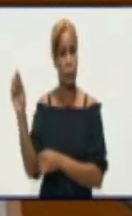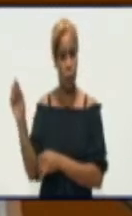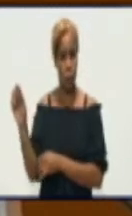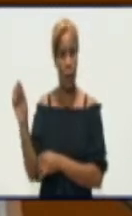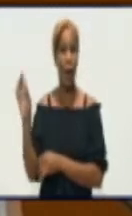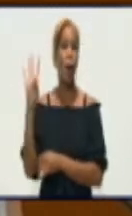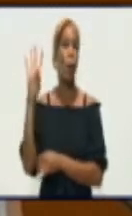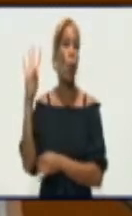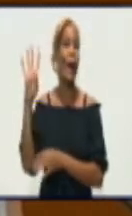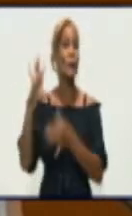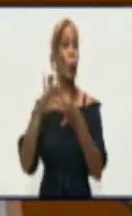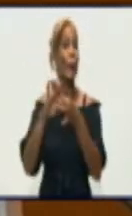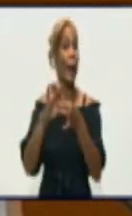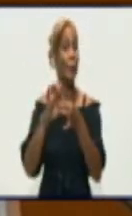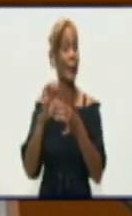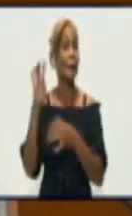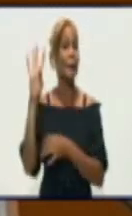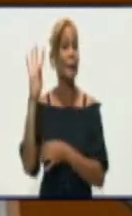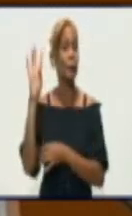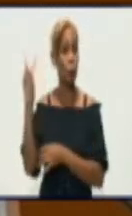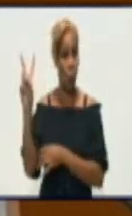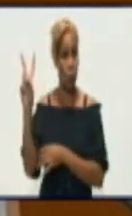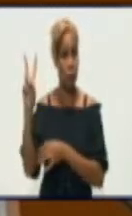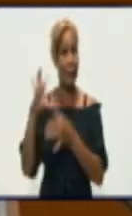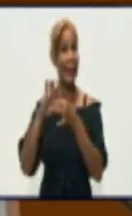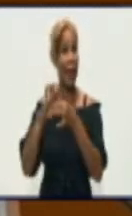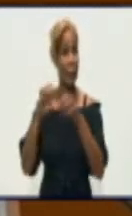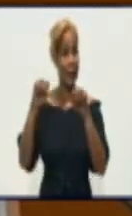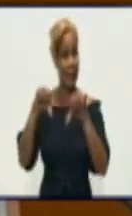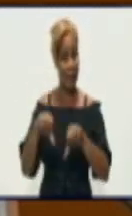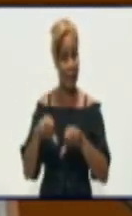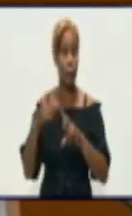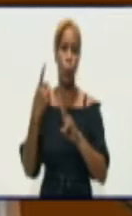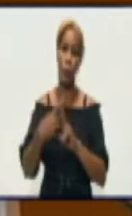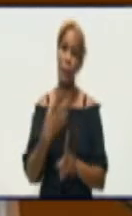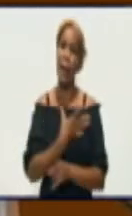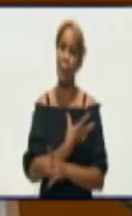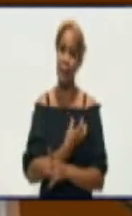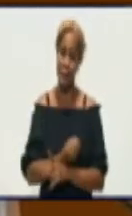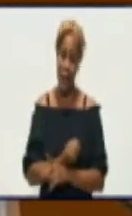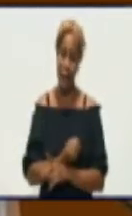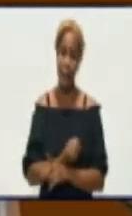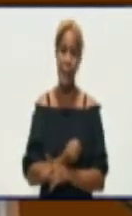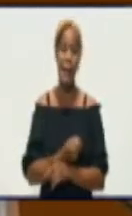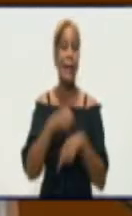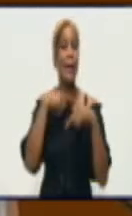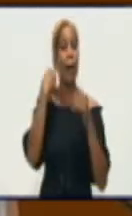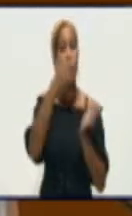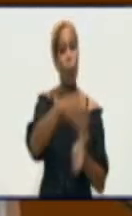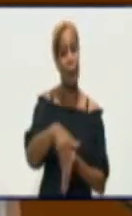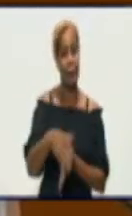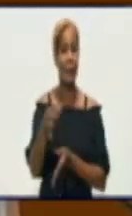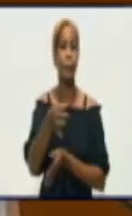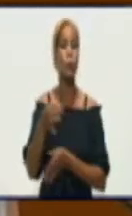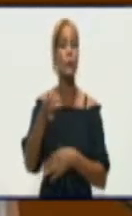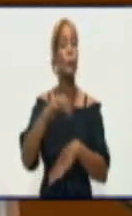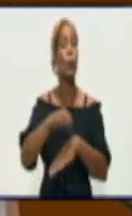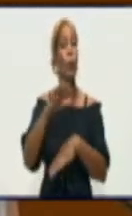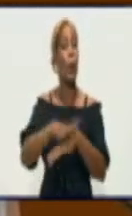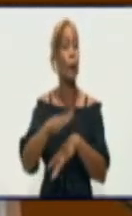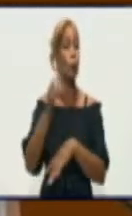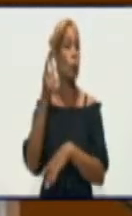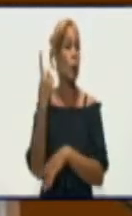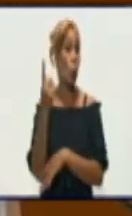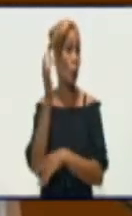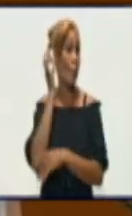4 graves y 2 críticos. Y tenemos que lamentar el fallecimiento de una paciente femenina del municipio de Río Cauto, de la